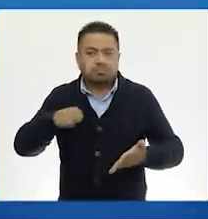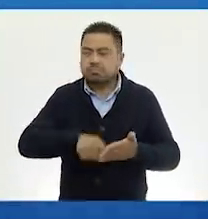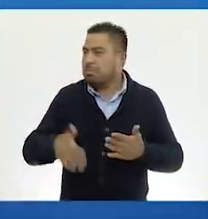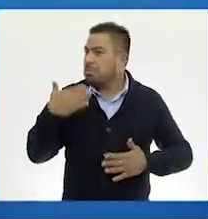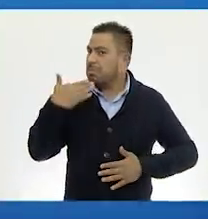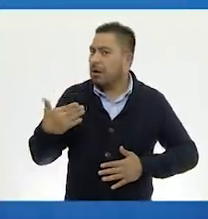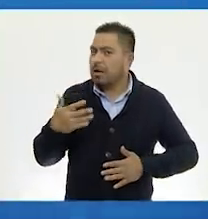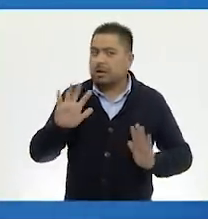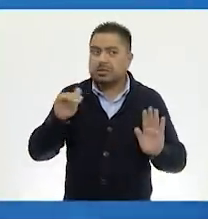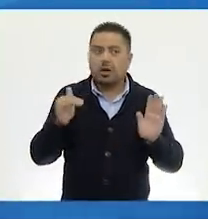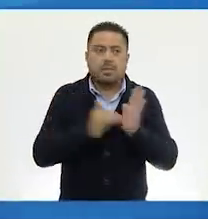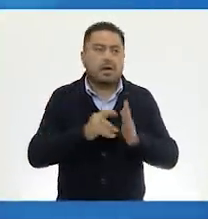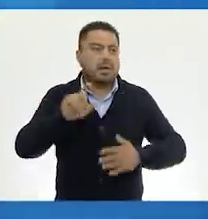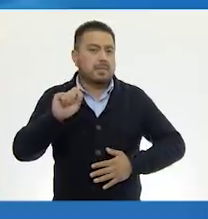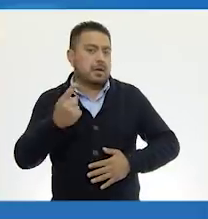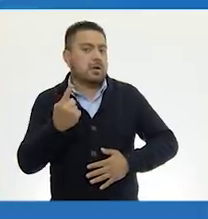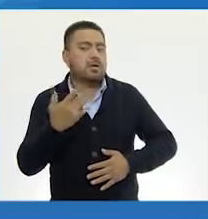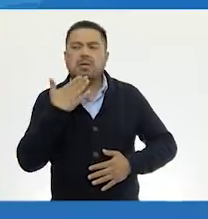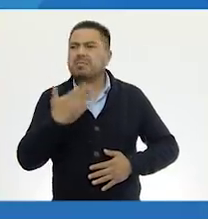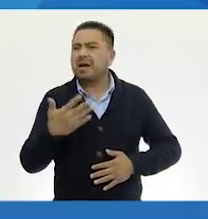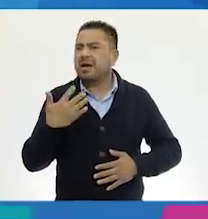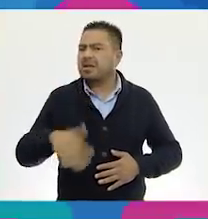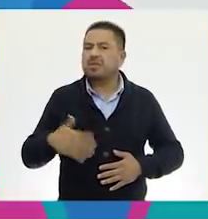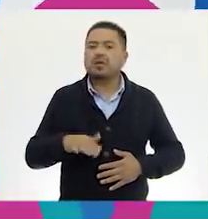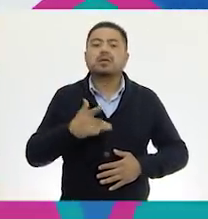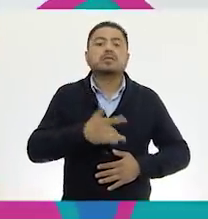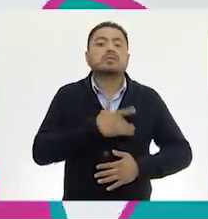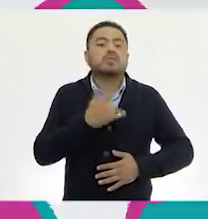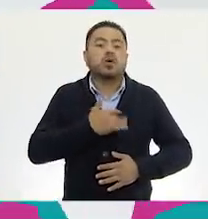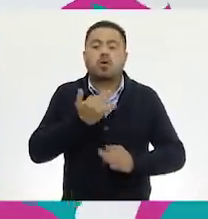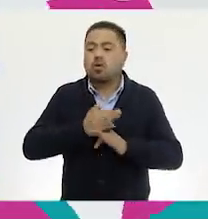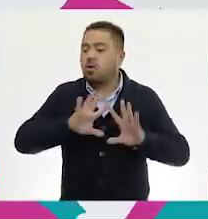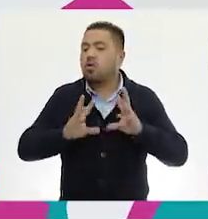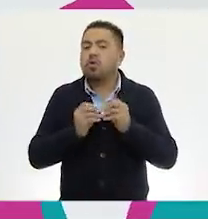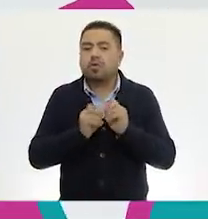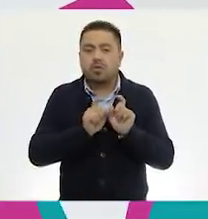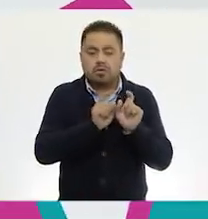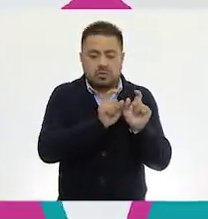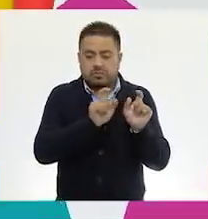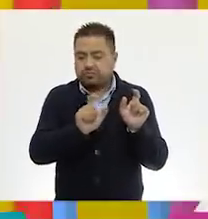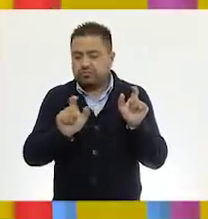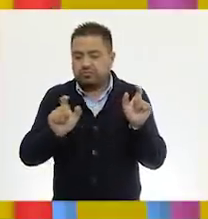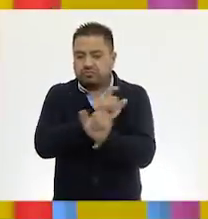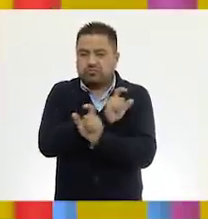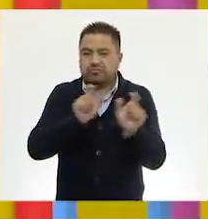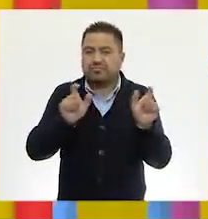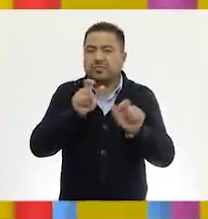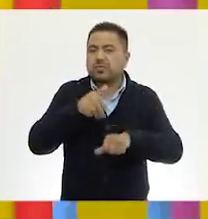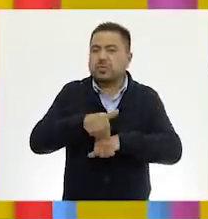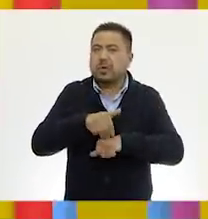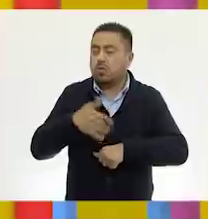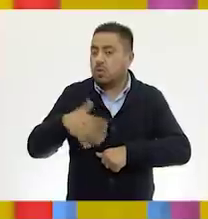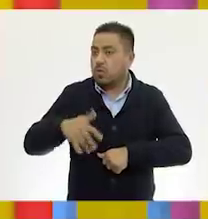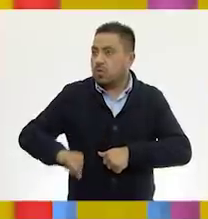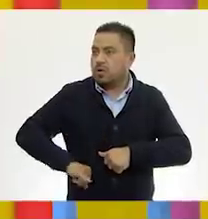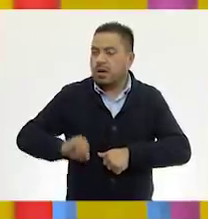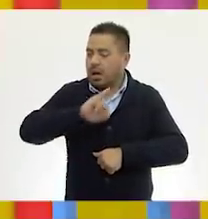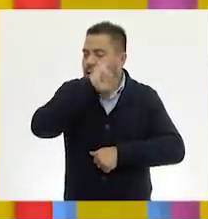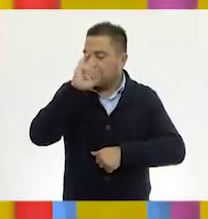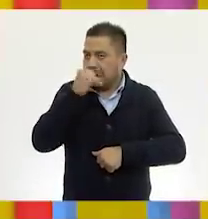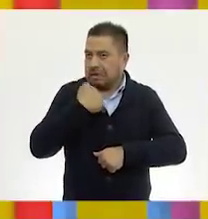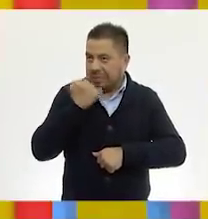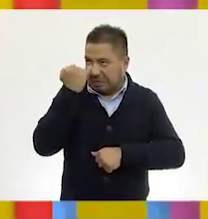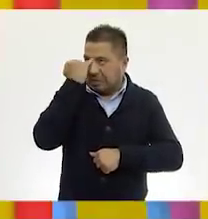veintiuno. Excelente. ¿Qué te pareció toda esta parte de la descomposición? Muy, muy interesante. Jamás me había